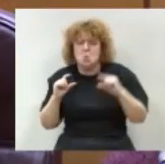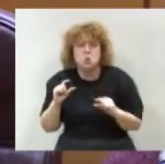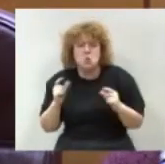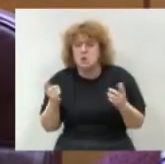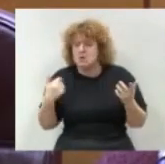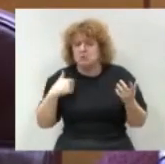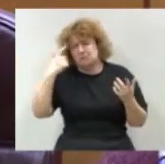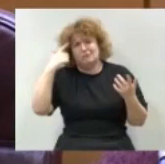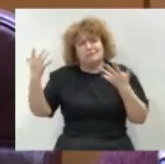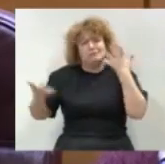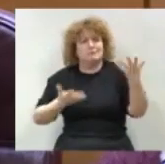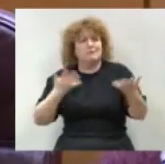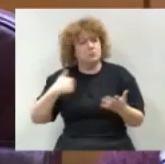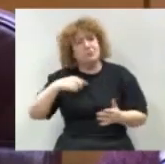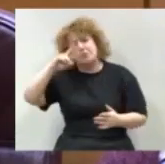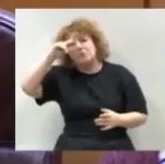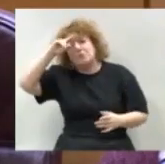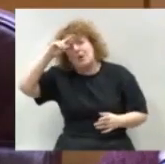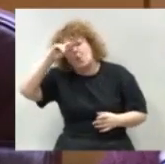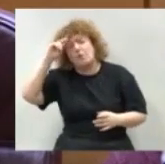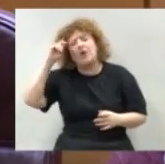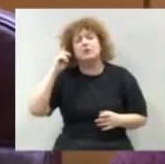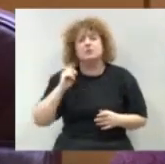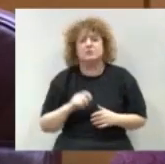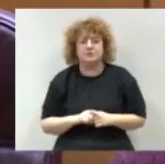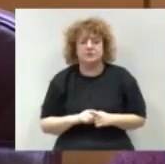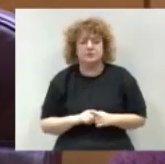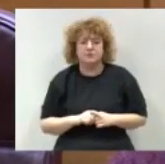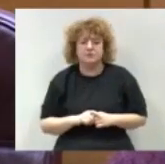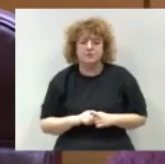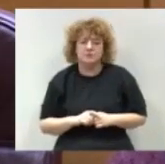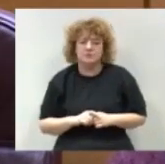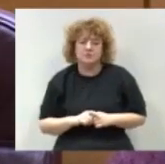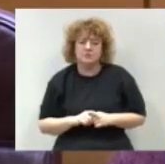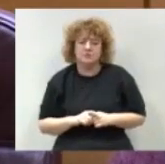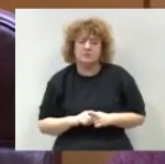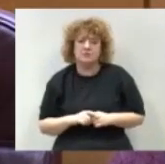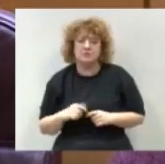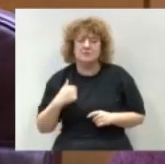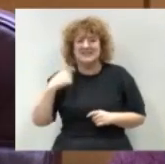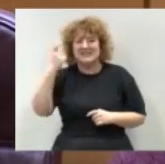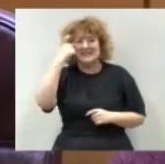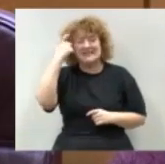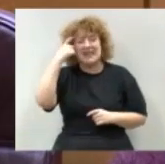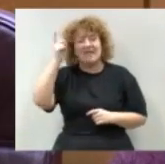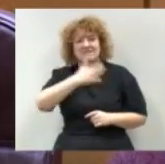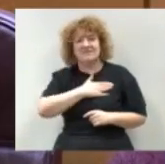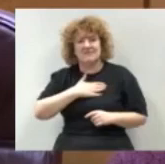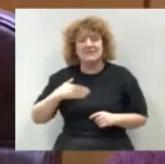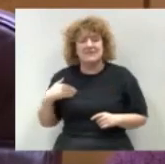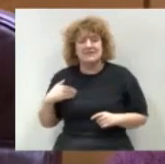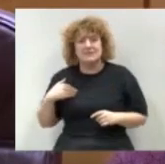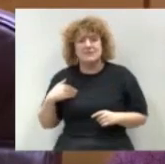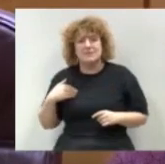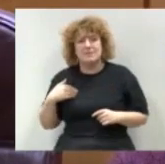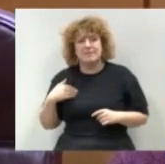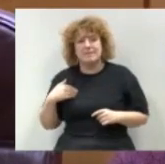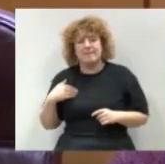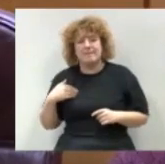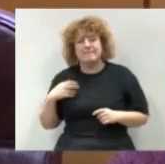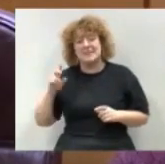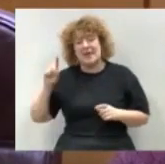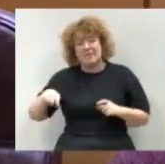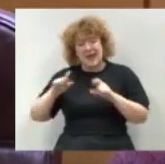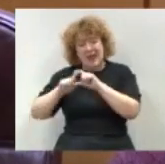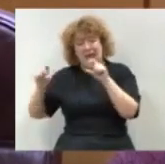personalmente me preocupa y nos preocupa a nuestro grupo es que quedarían fuera de toda compensación también, como he dicho, el resto de los